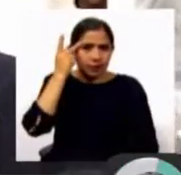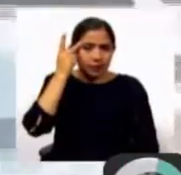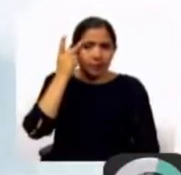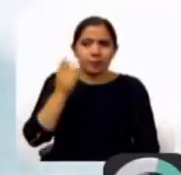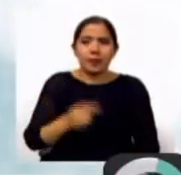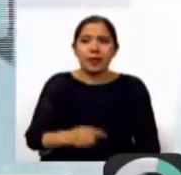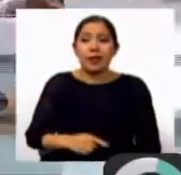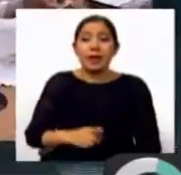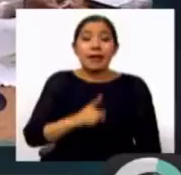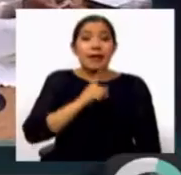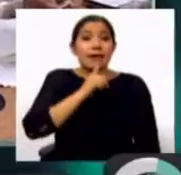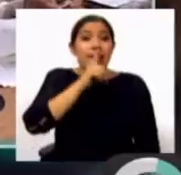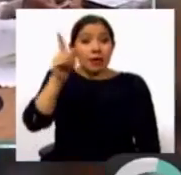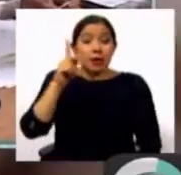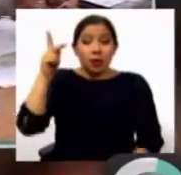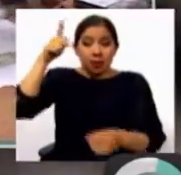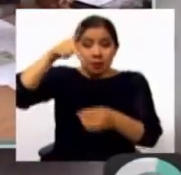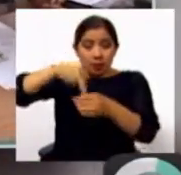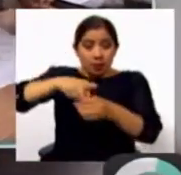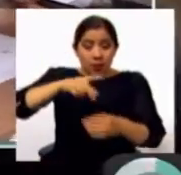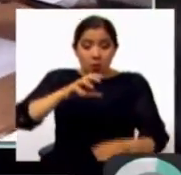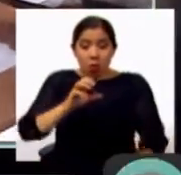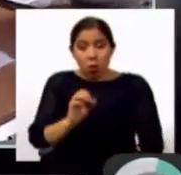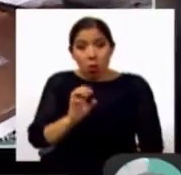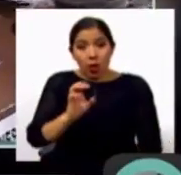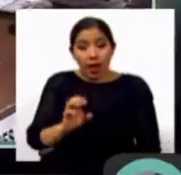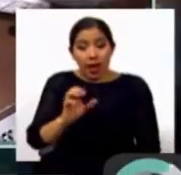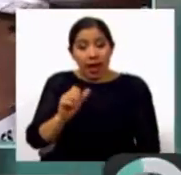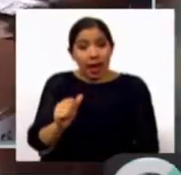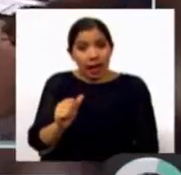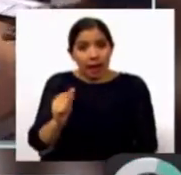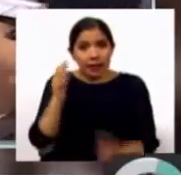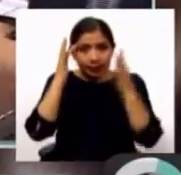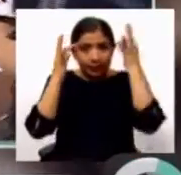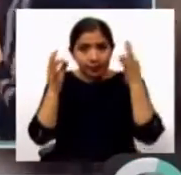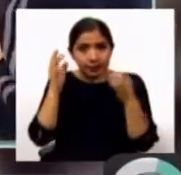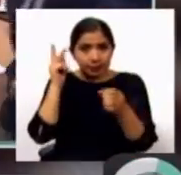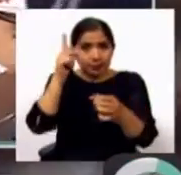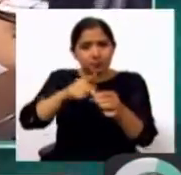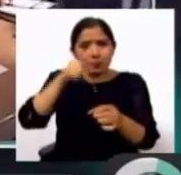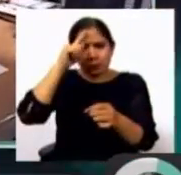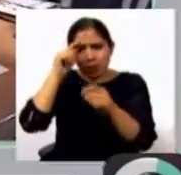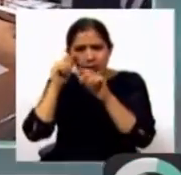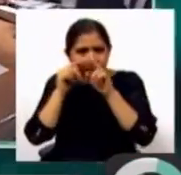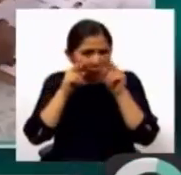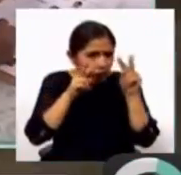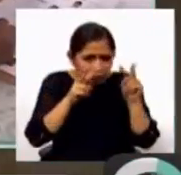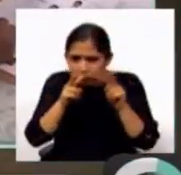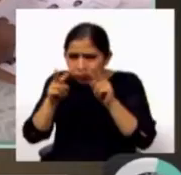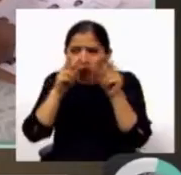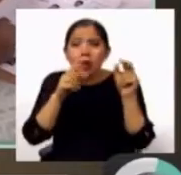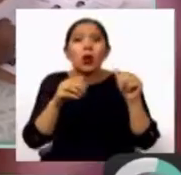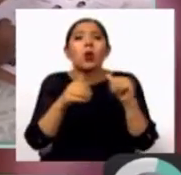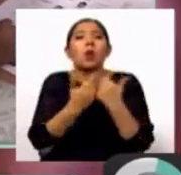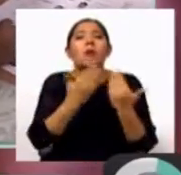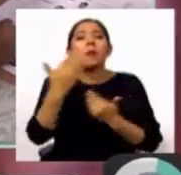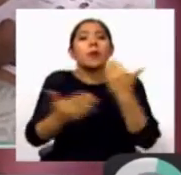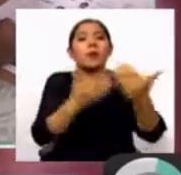la dirección de la OEA para poder estar presentes en calidad de observadores en el proceso electoral